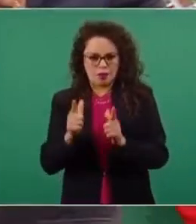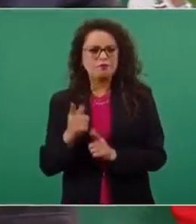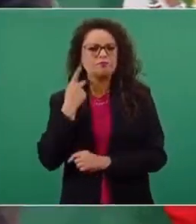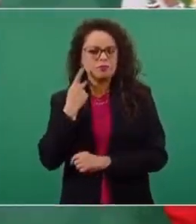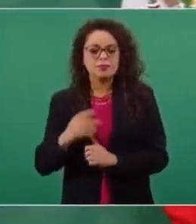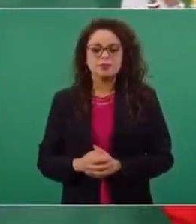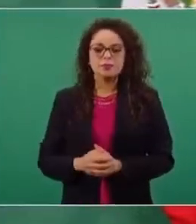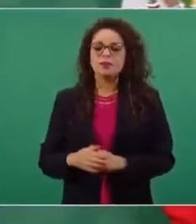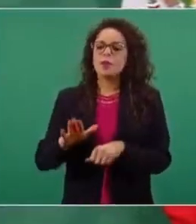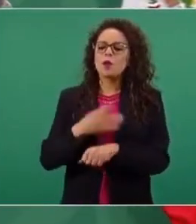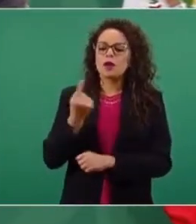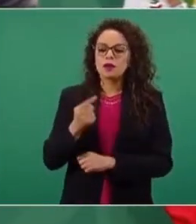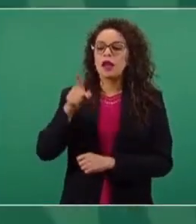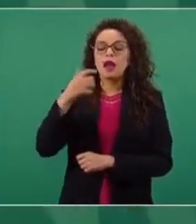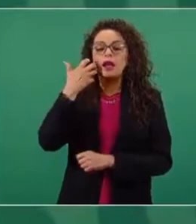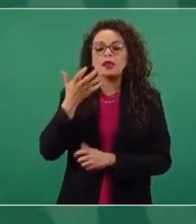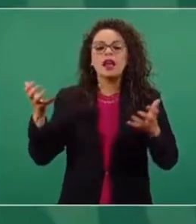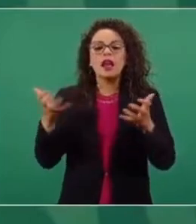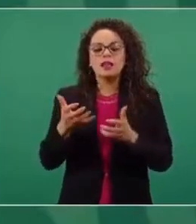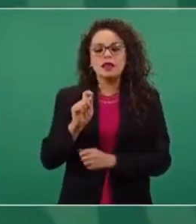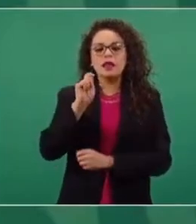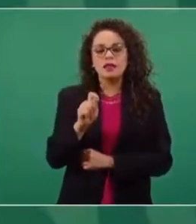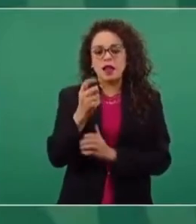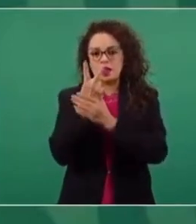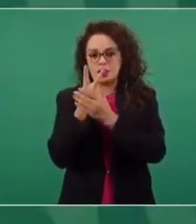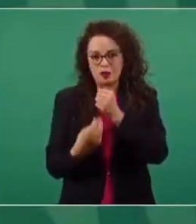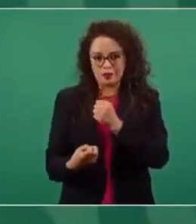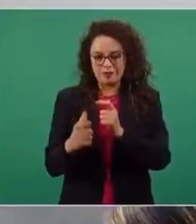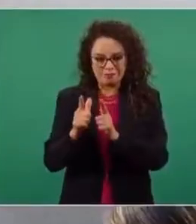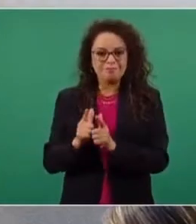crear una especie de bipartidismo.